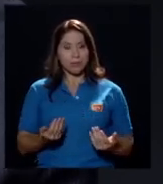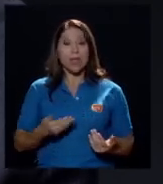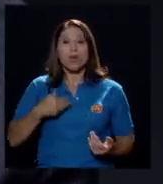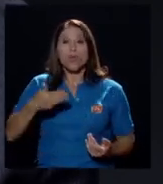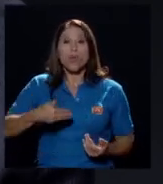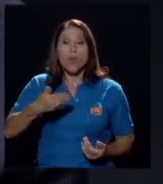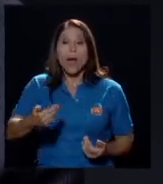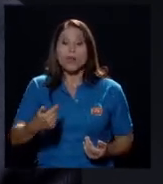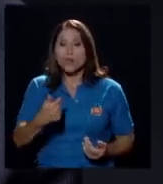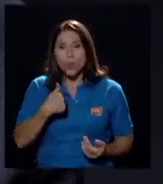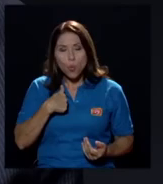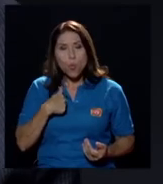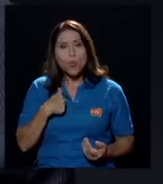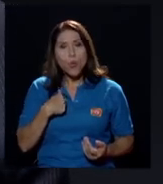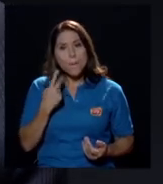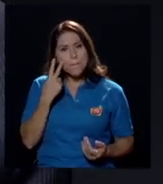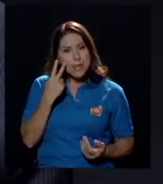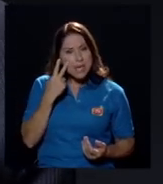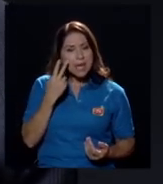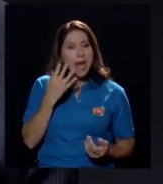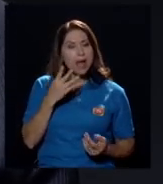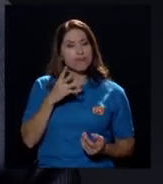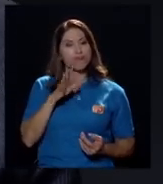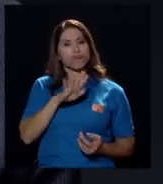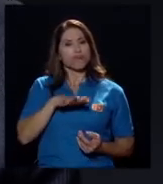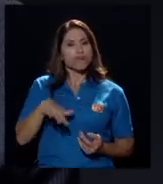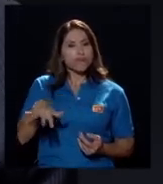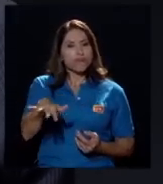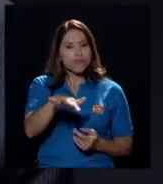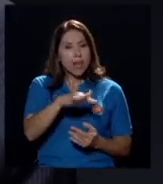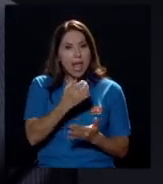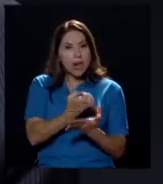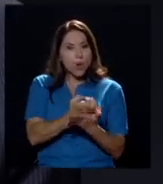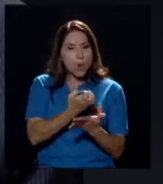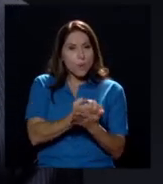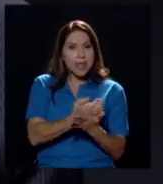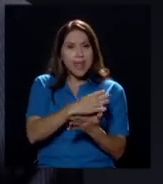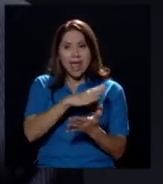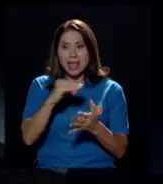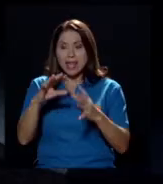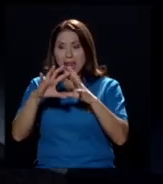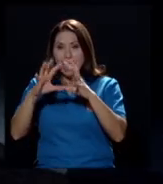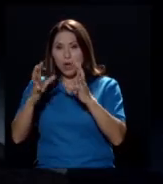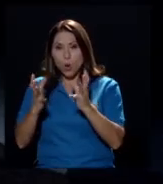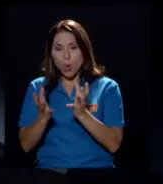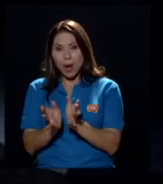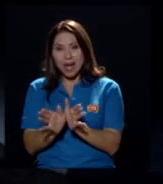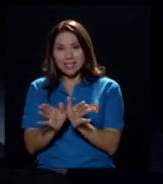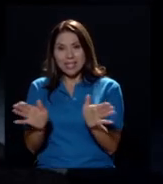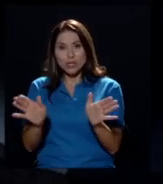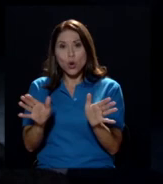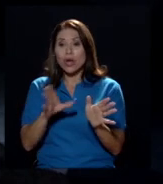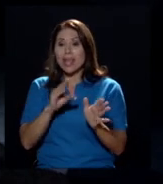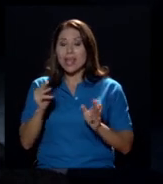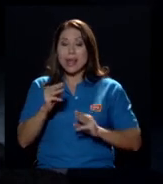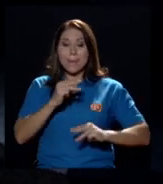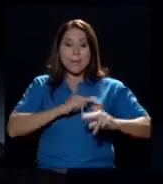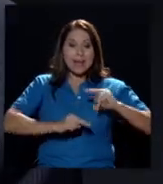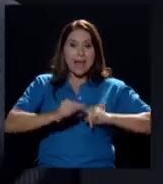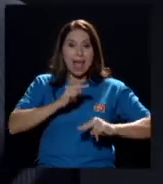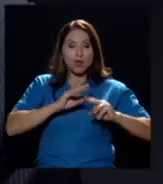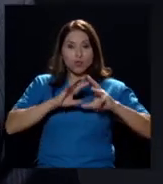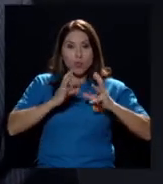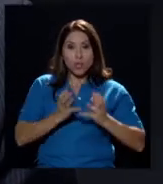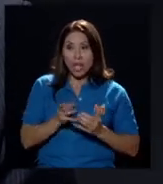mira a la economía y a la globalización y a los mercados mundiales usted mencionó China